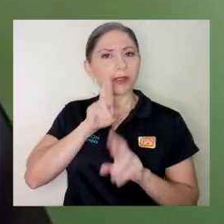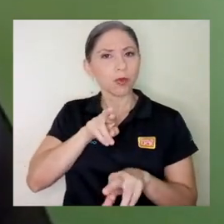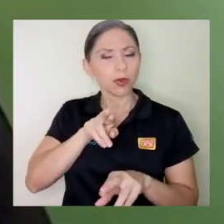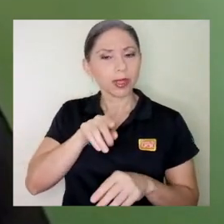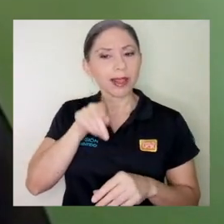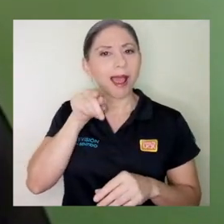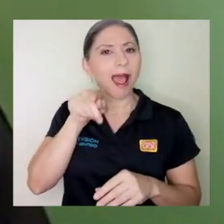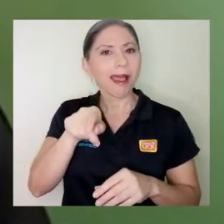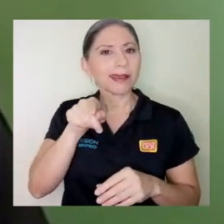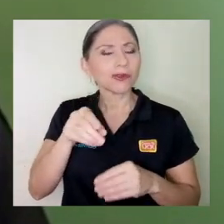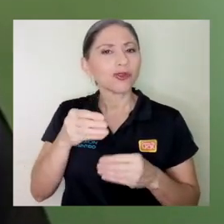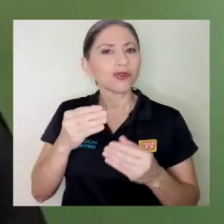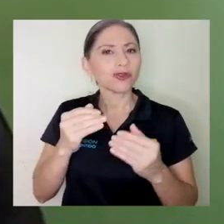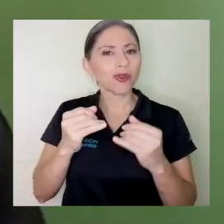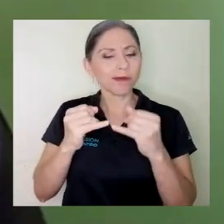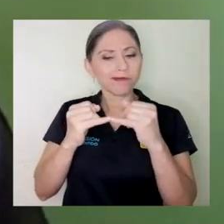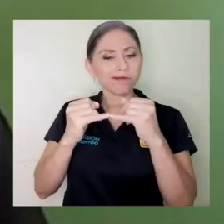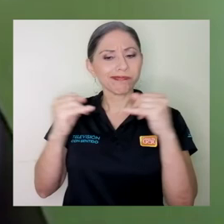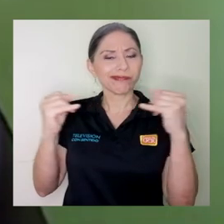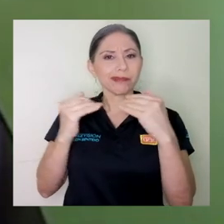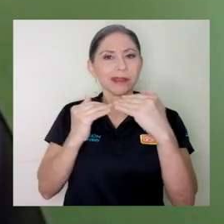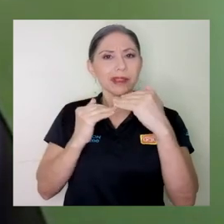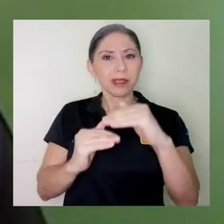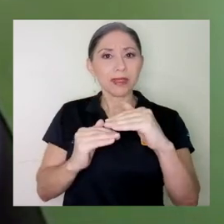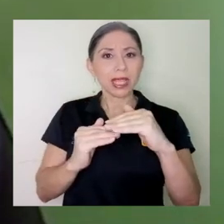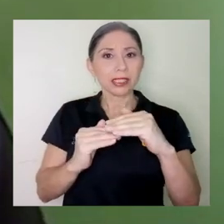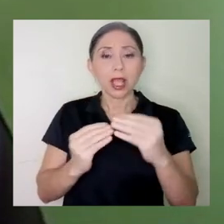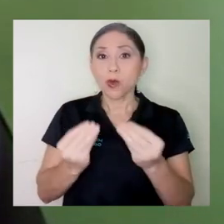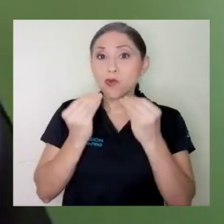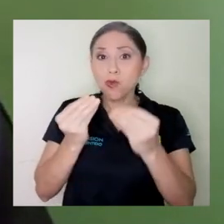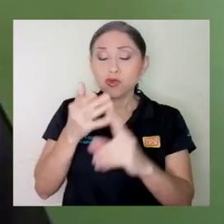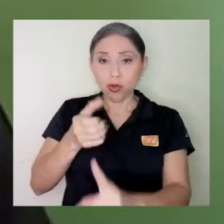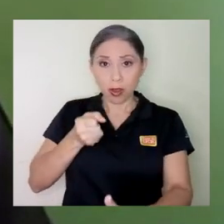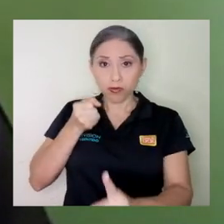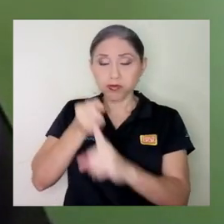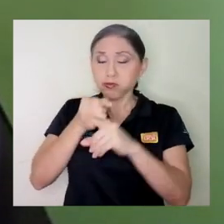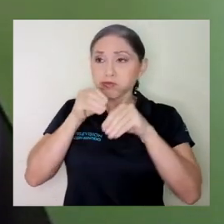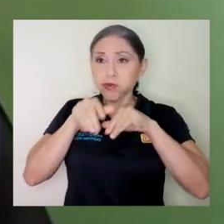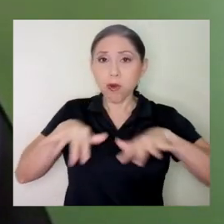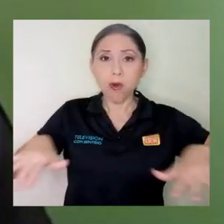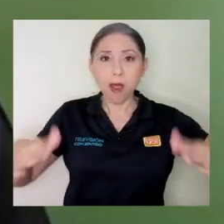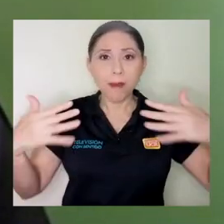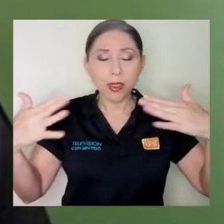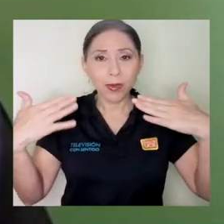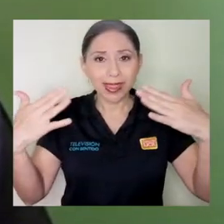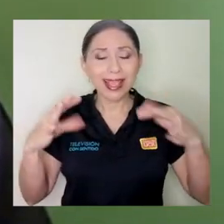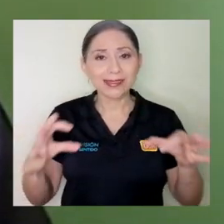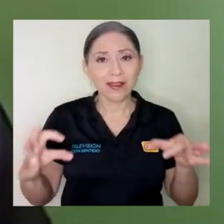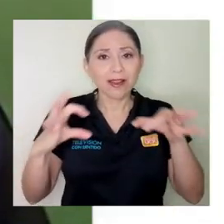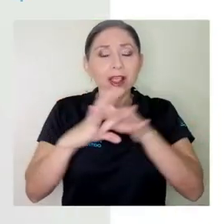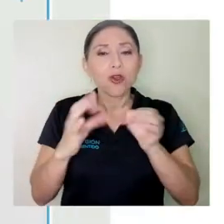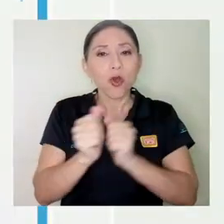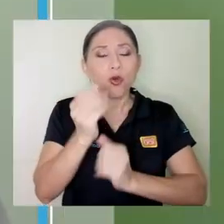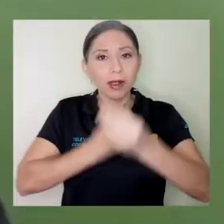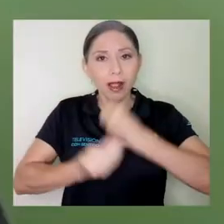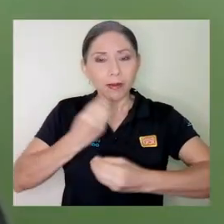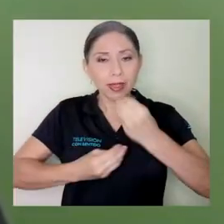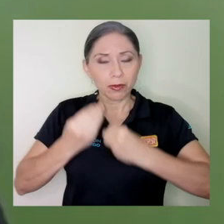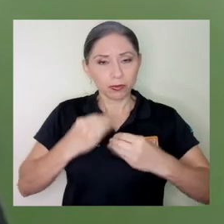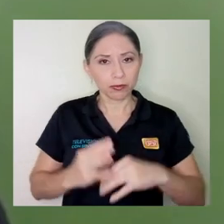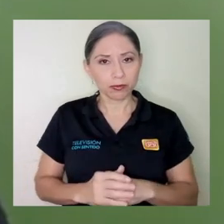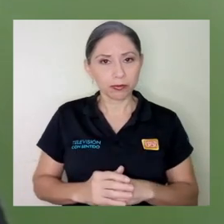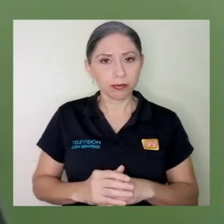mucho de lo que impacta el medio ambiente está relacionado con la producción y el consumo de alimentos. Es la